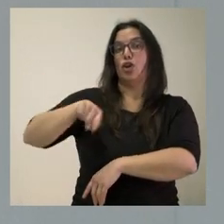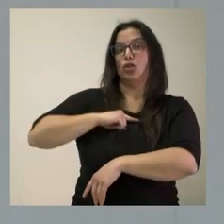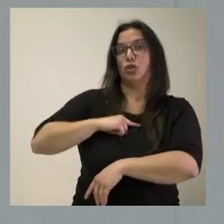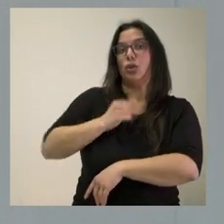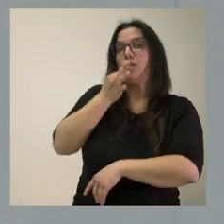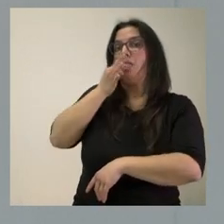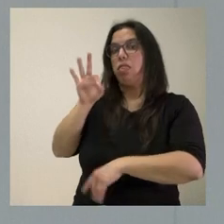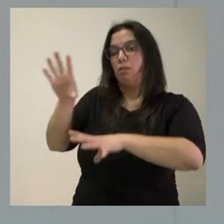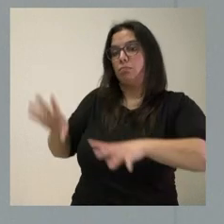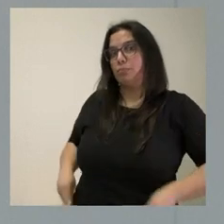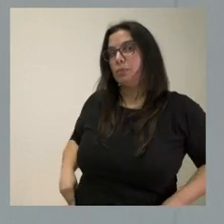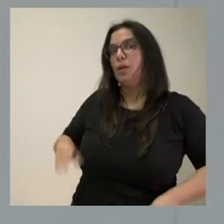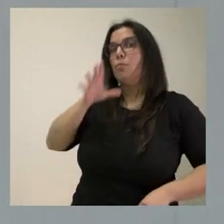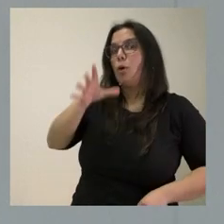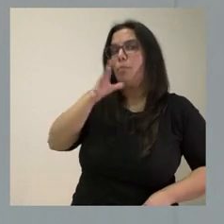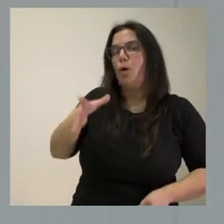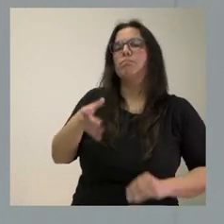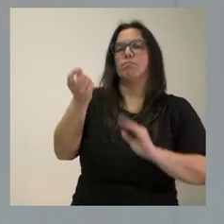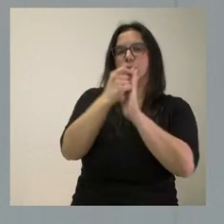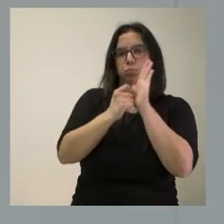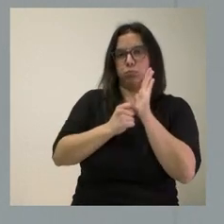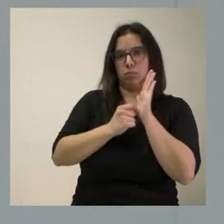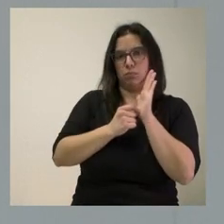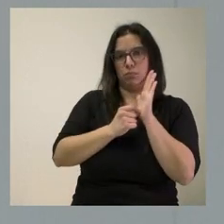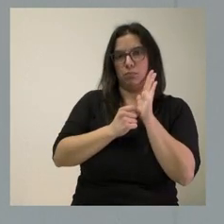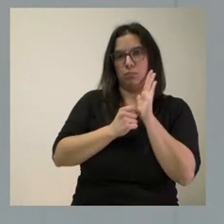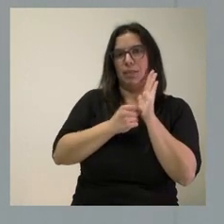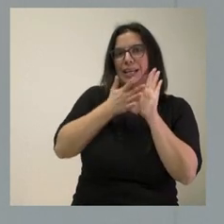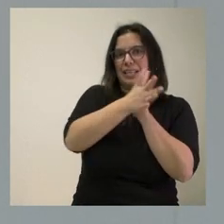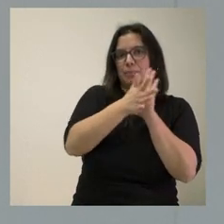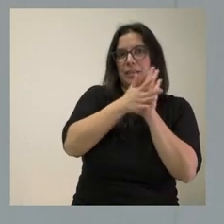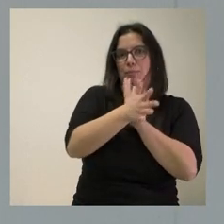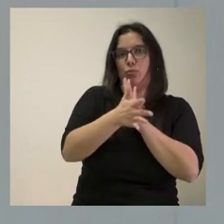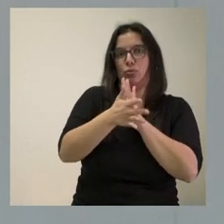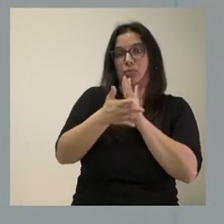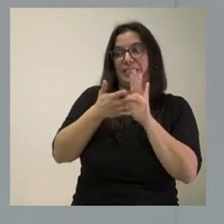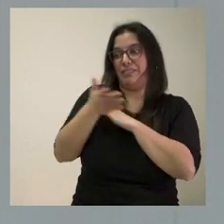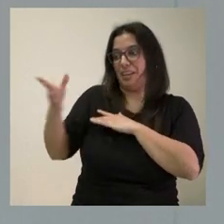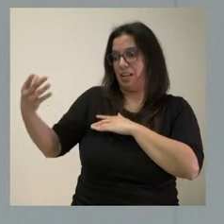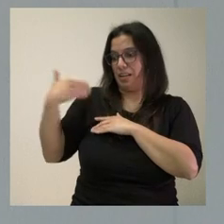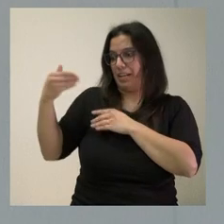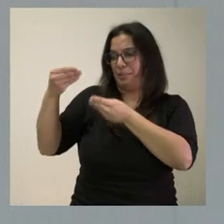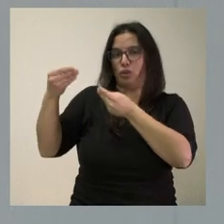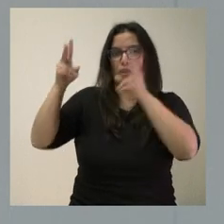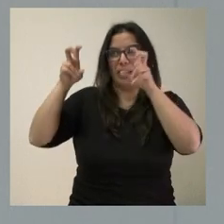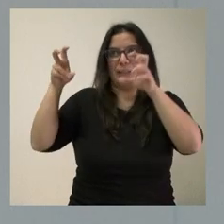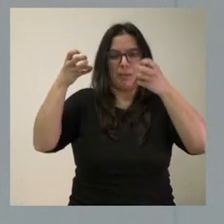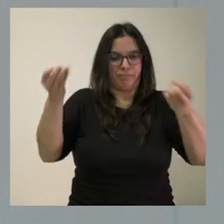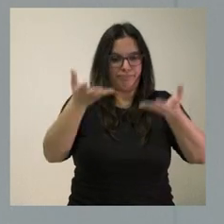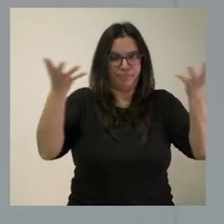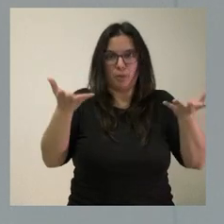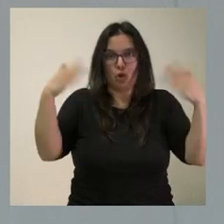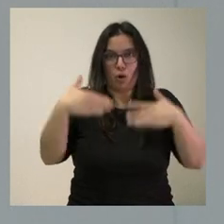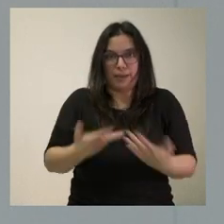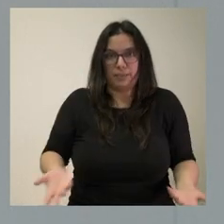del requerimiento, que es que no hay un elemento sobre el que actuar. Se pide un requerimiento